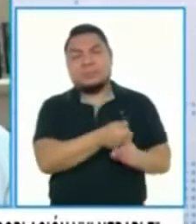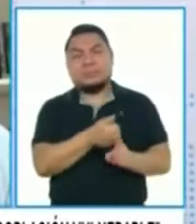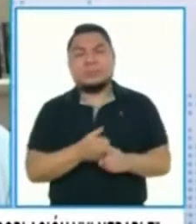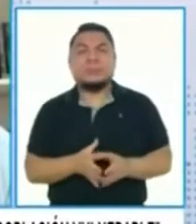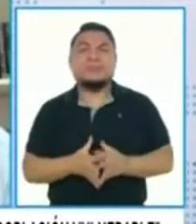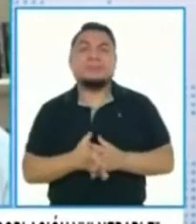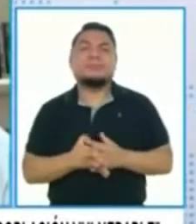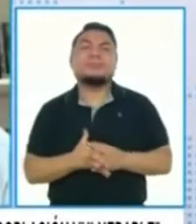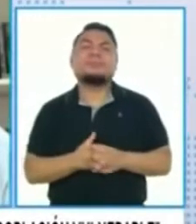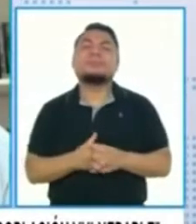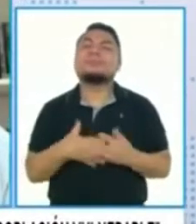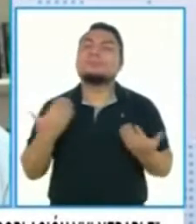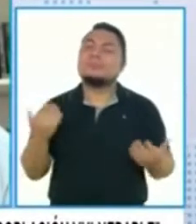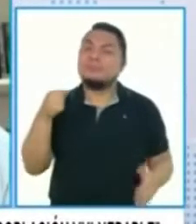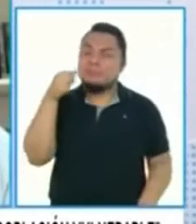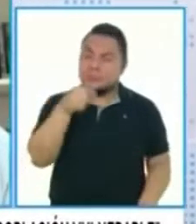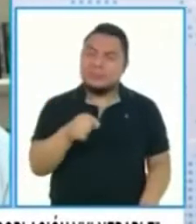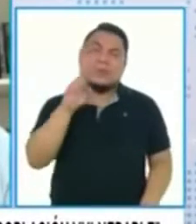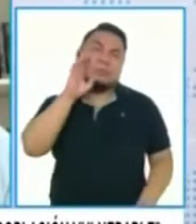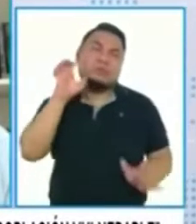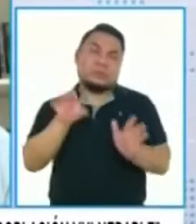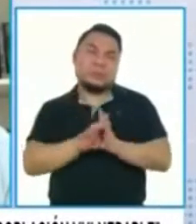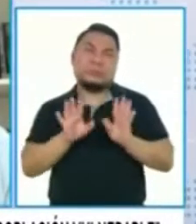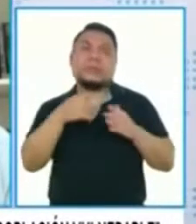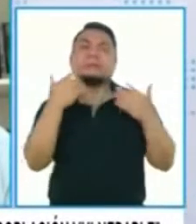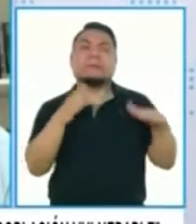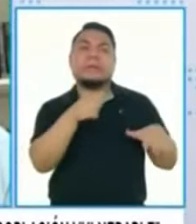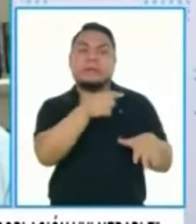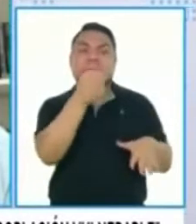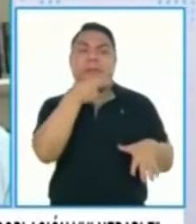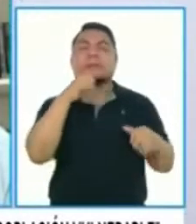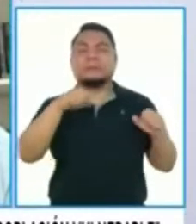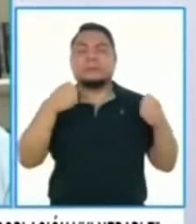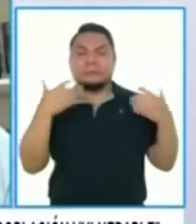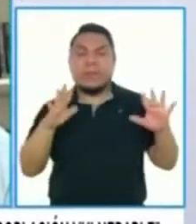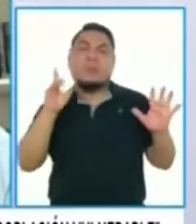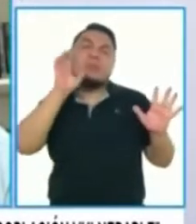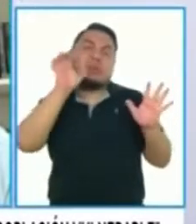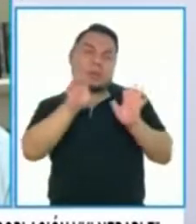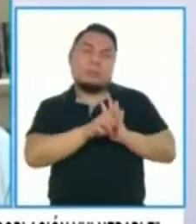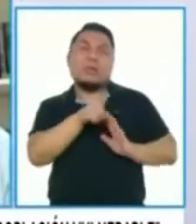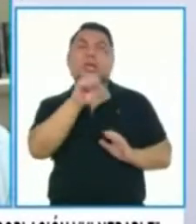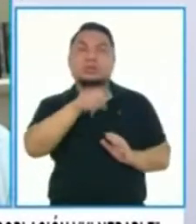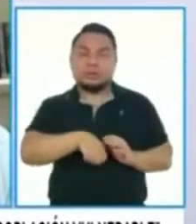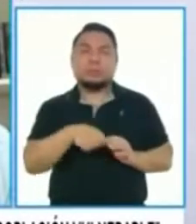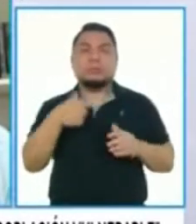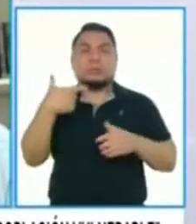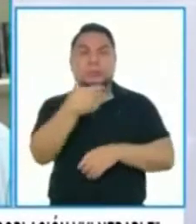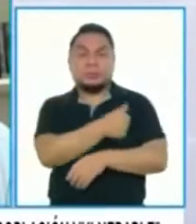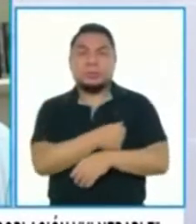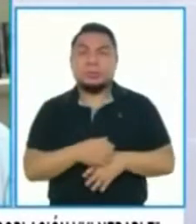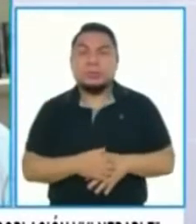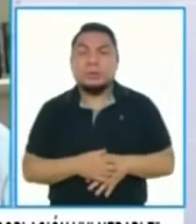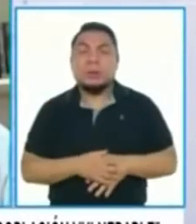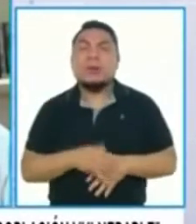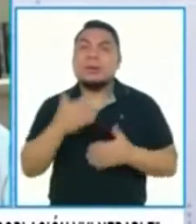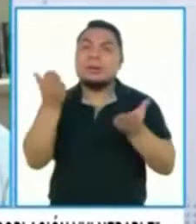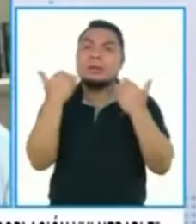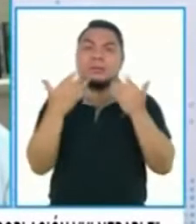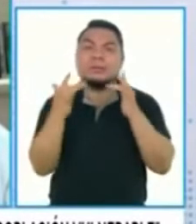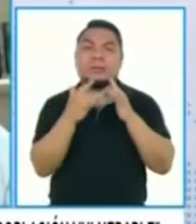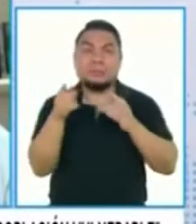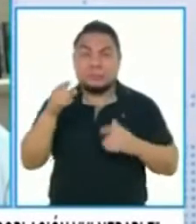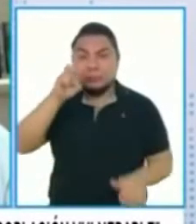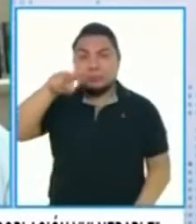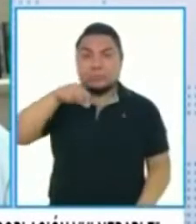de la República. Ya, si se da esa situación, bueno, que ya, bueno, manos a la obra para poder lograr esas vacunas, ¿las podríamos tener para